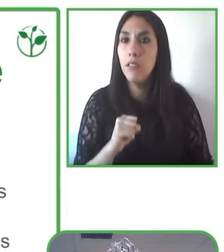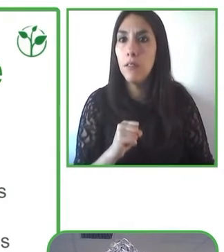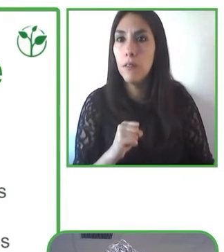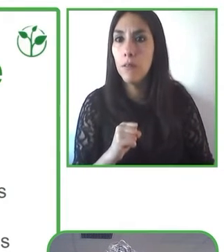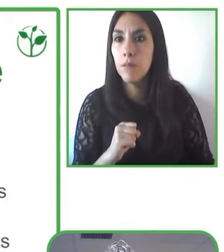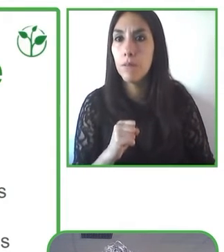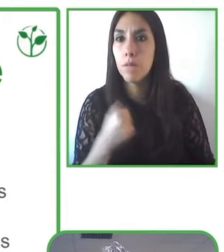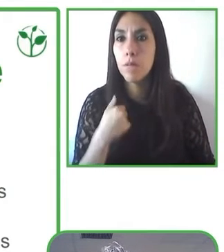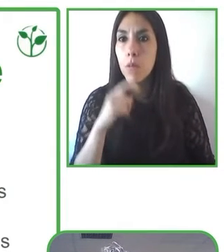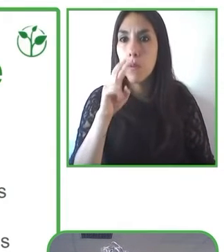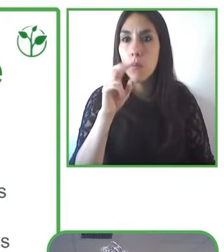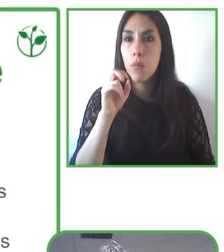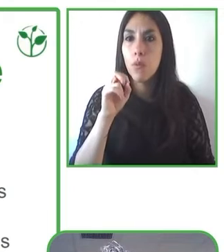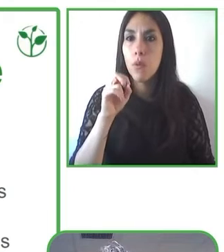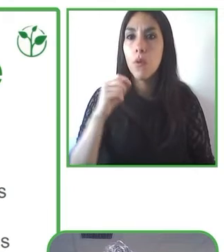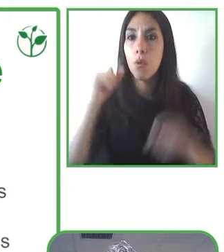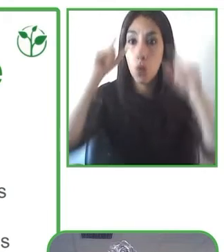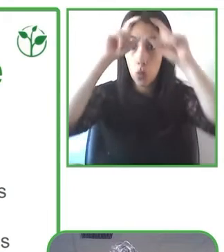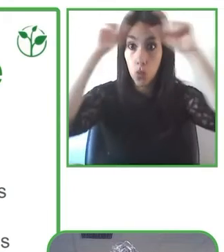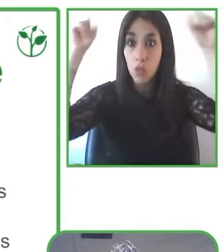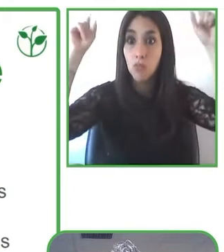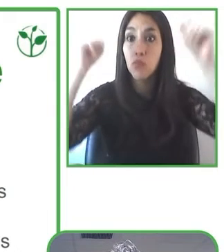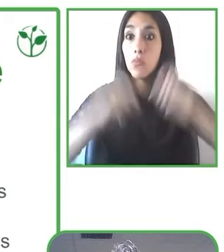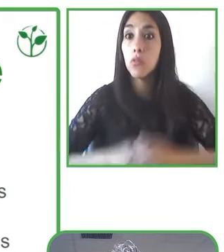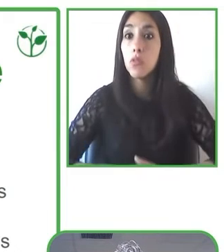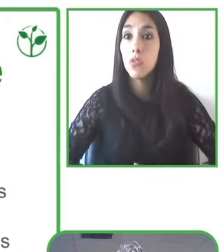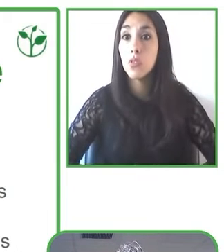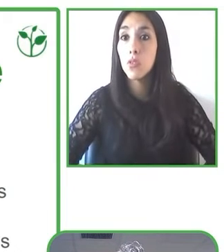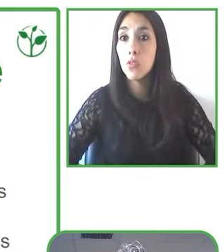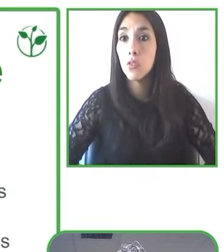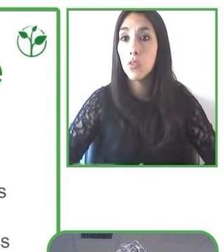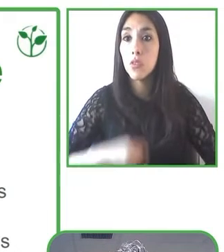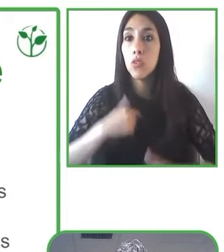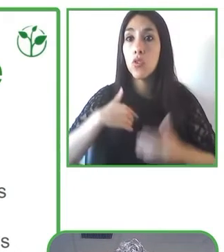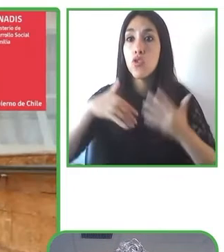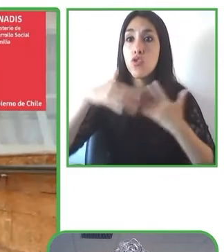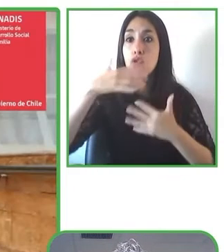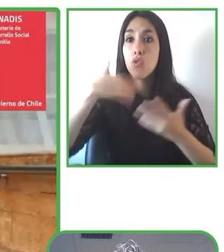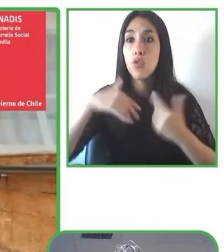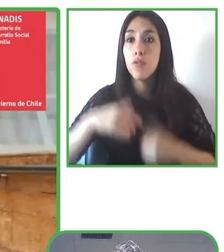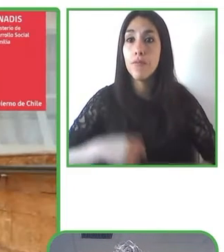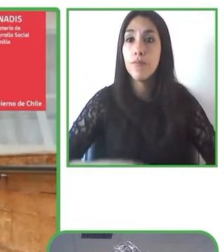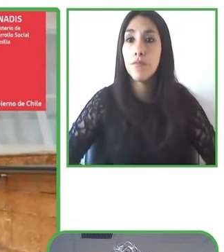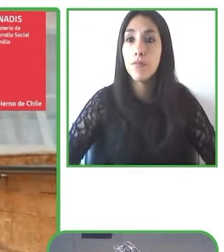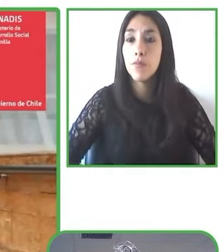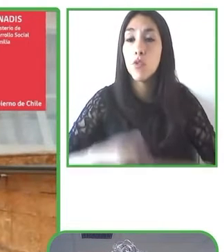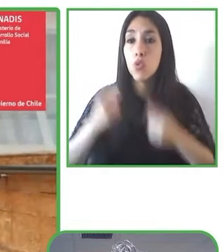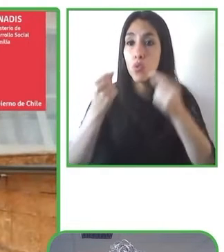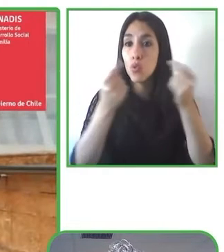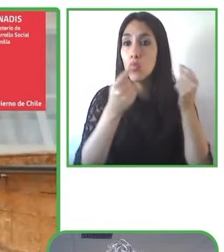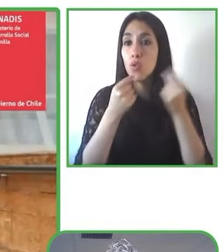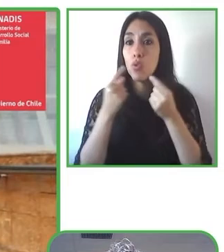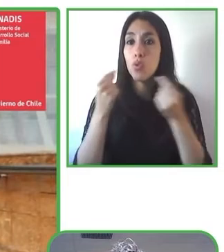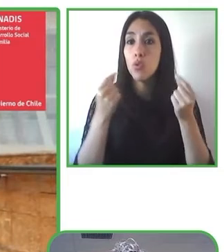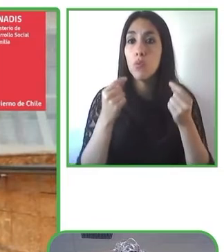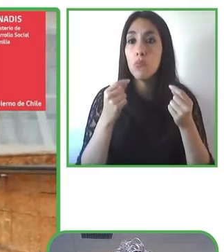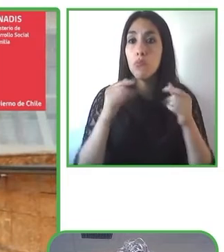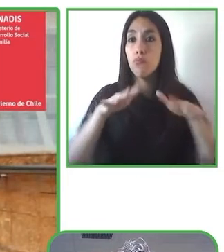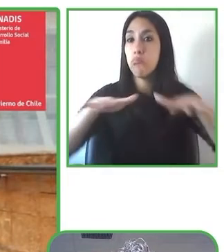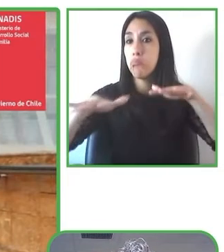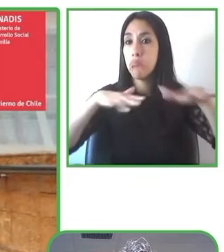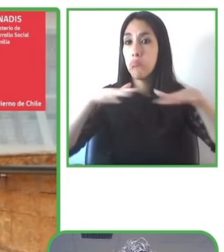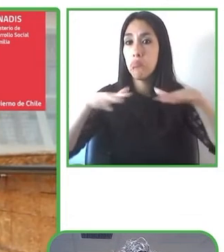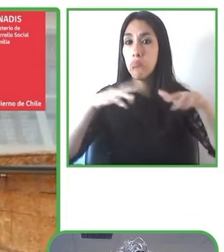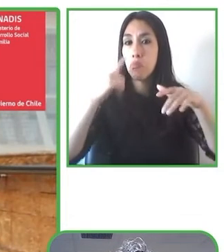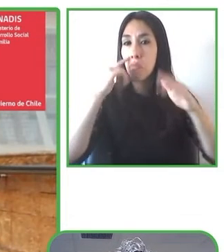parámetros internacionales de accesibilidad para poder realizar trámites digitales en línea. En este sentido, desde el Servicio Nacional